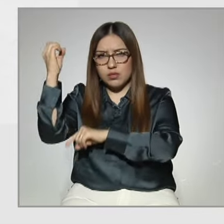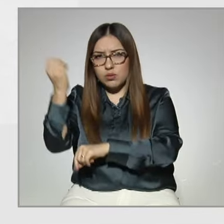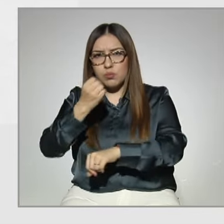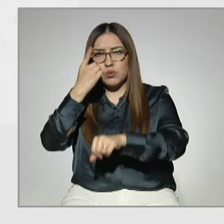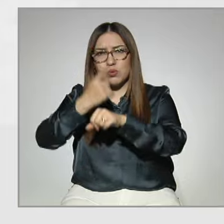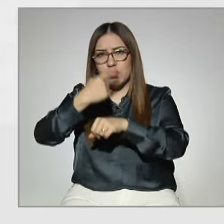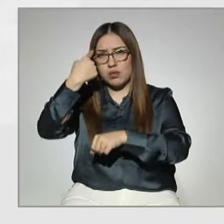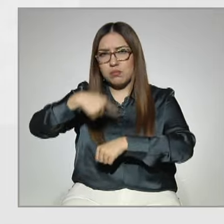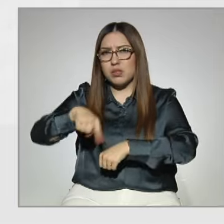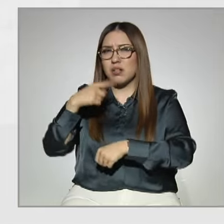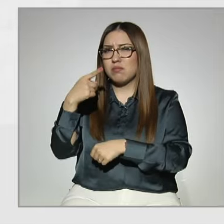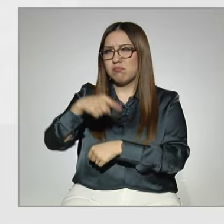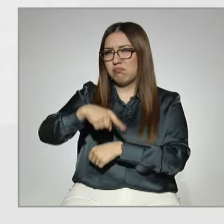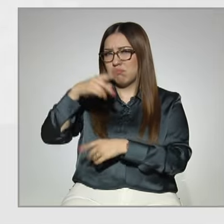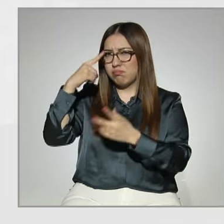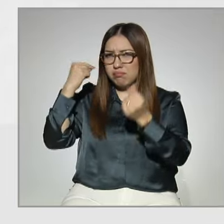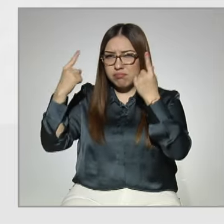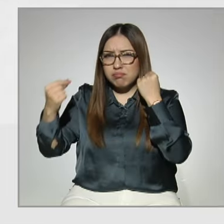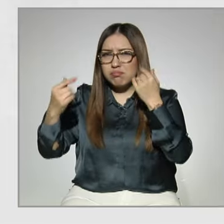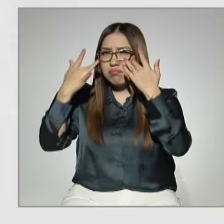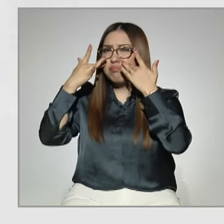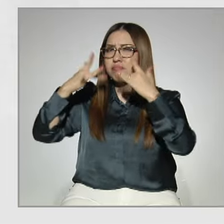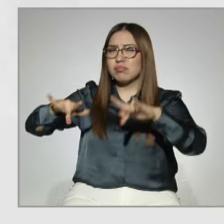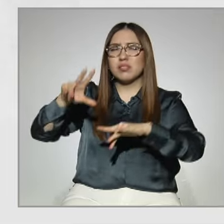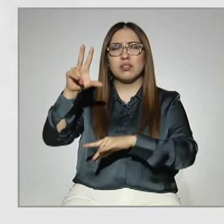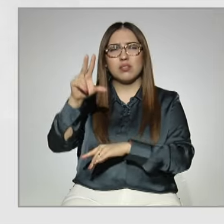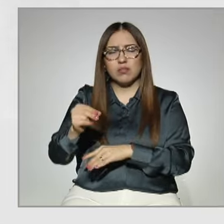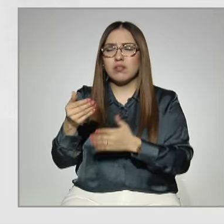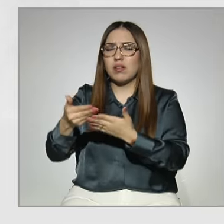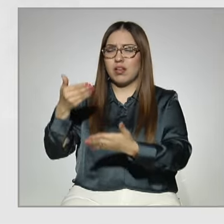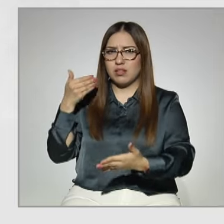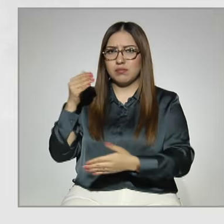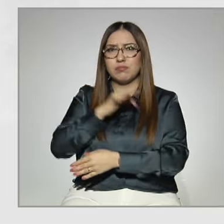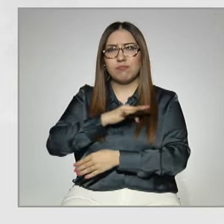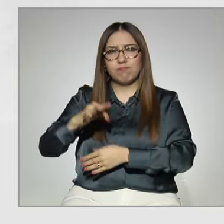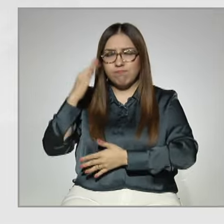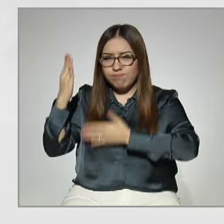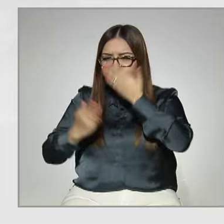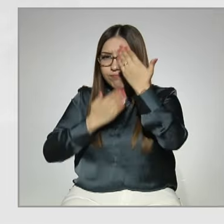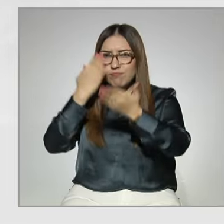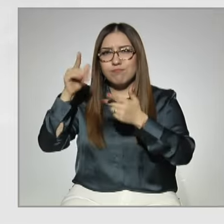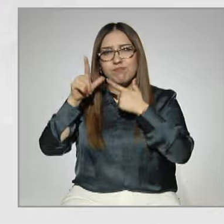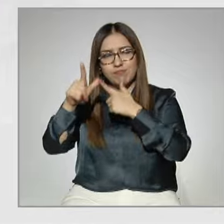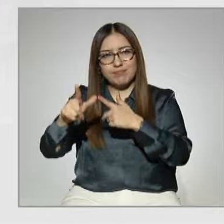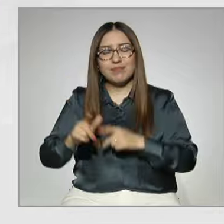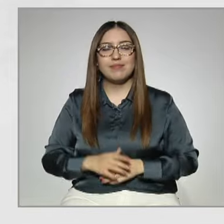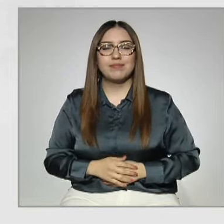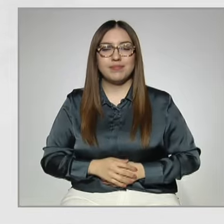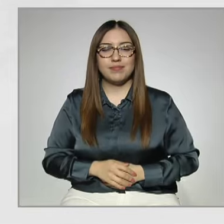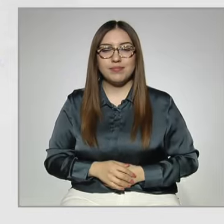la deserción escolar en México, con alternativas flexibles para retomar los estudios.